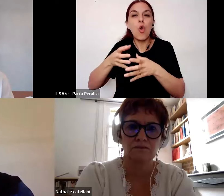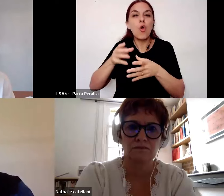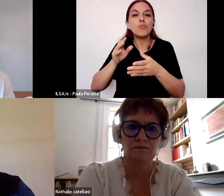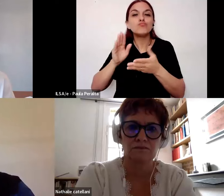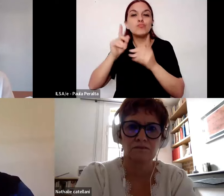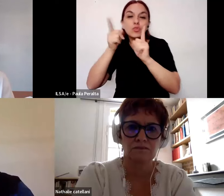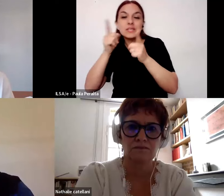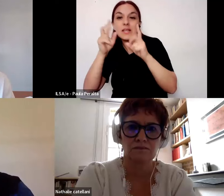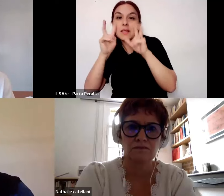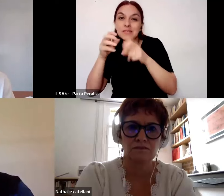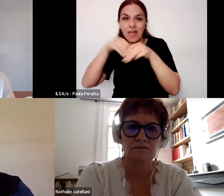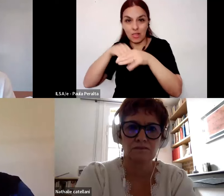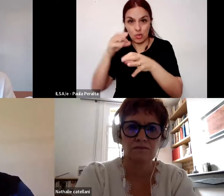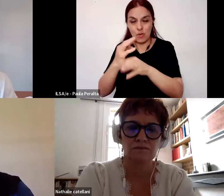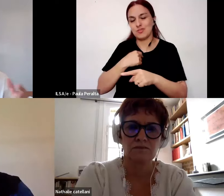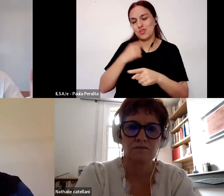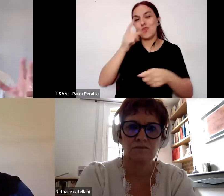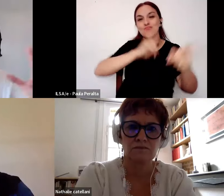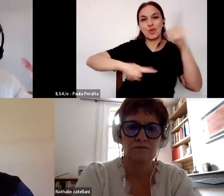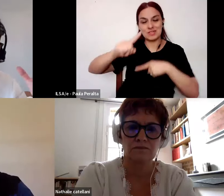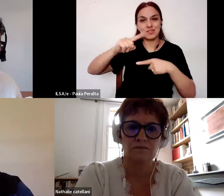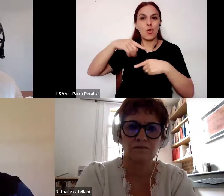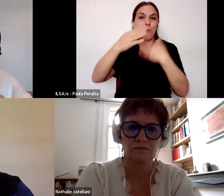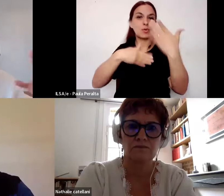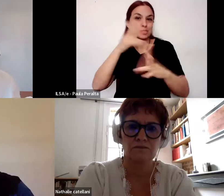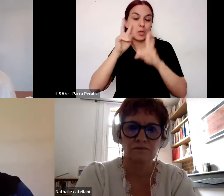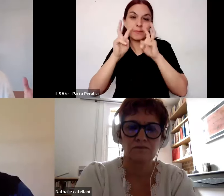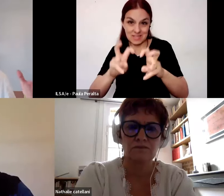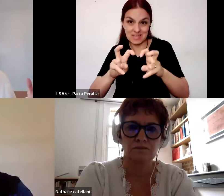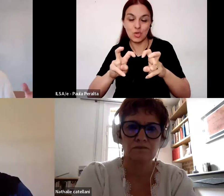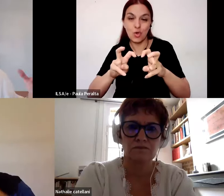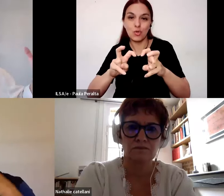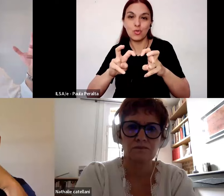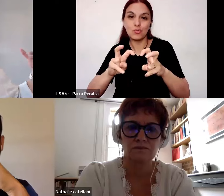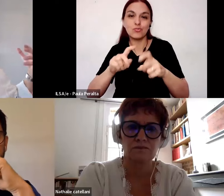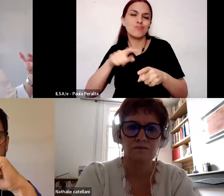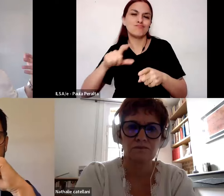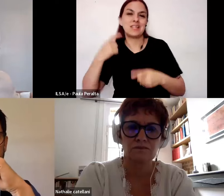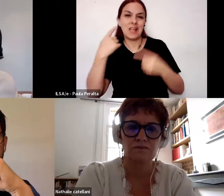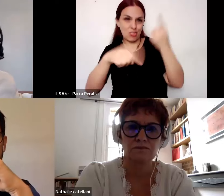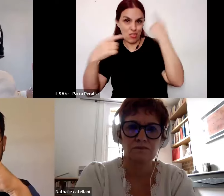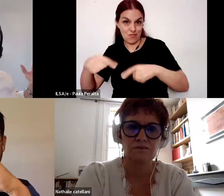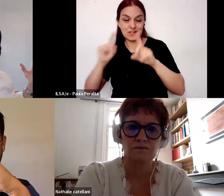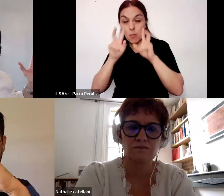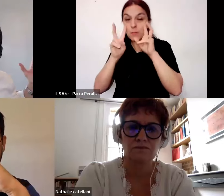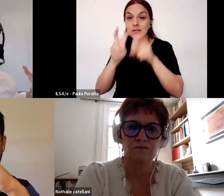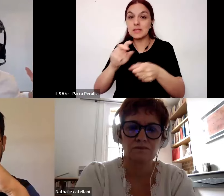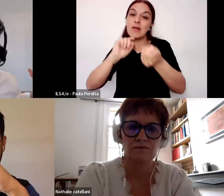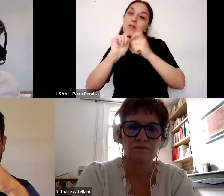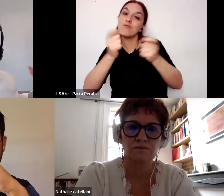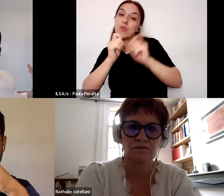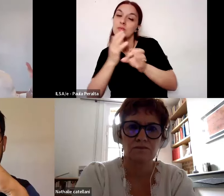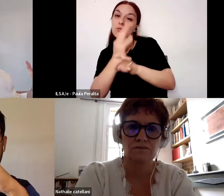yo tuve la oportunidad de coordinar un proceso de investigación de co-coordinar entre varios sindicatos que investigaban las reformas educativas de los